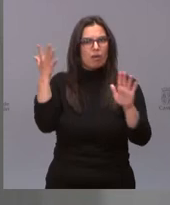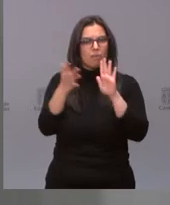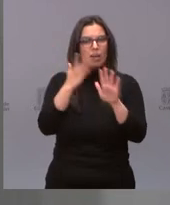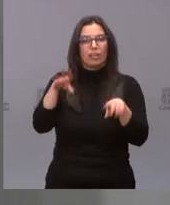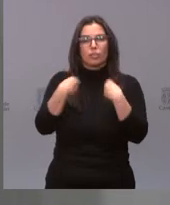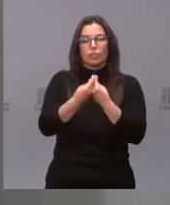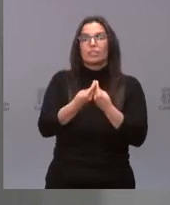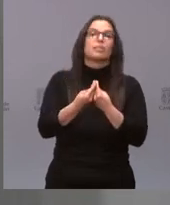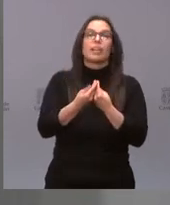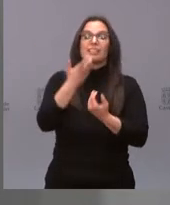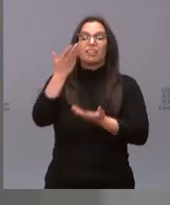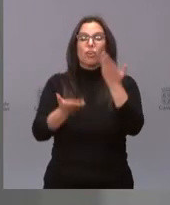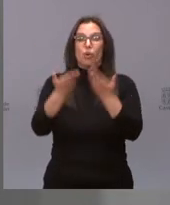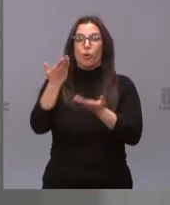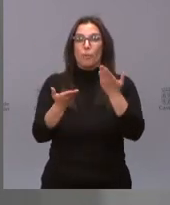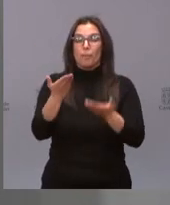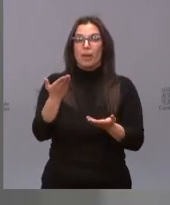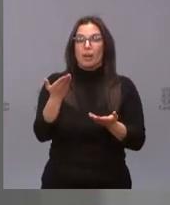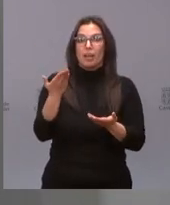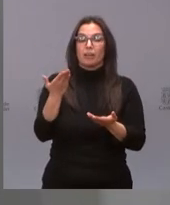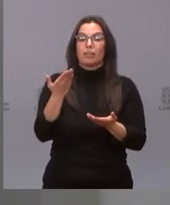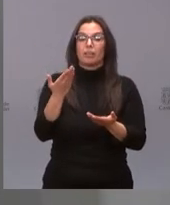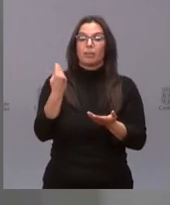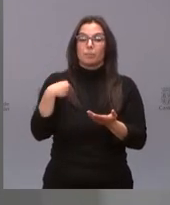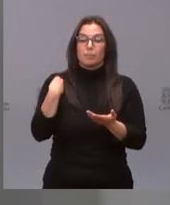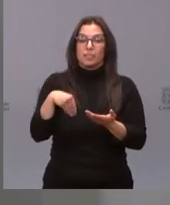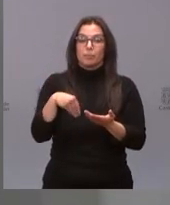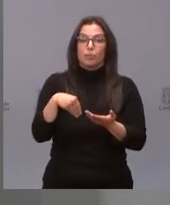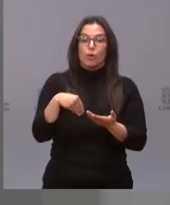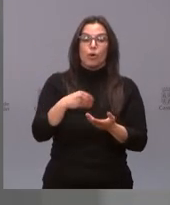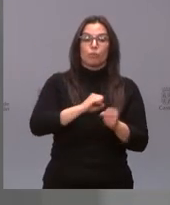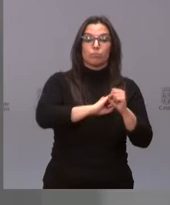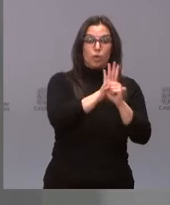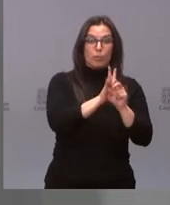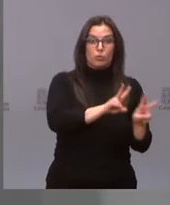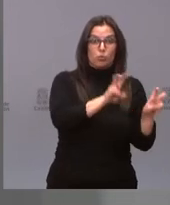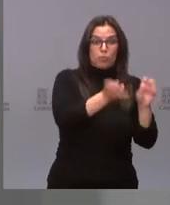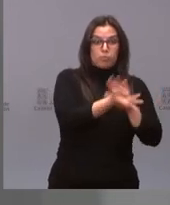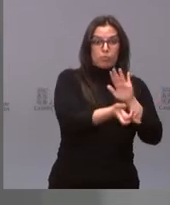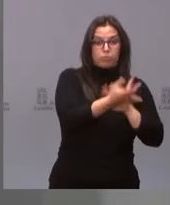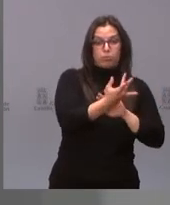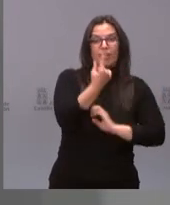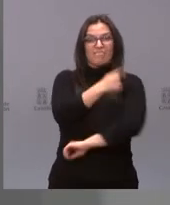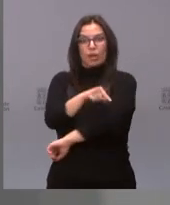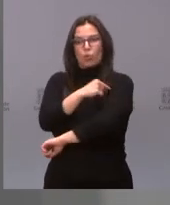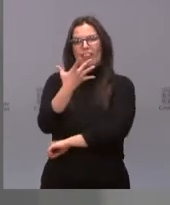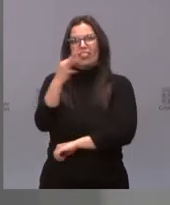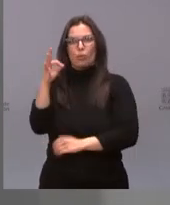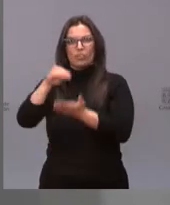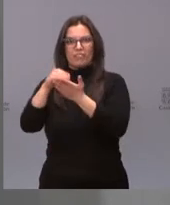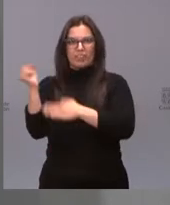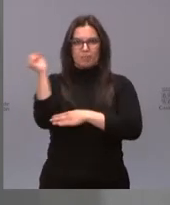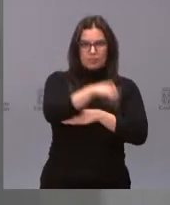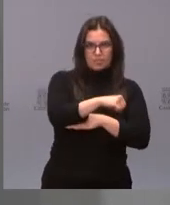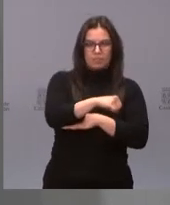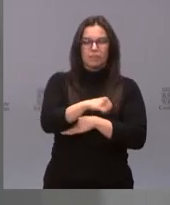50 veces más población que casos COVID hemos declarado. En dos semanas hemos administrado un cuarto de millón de